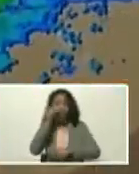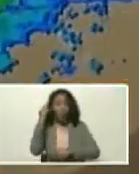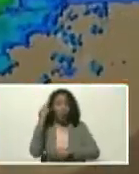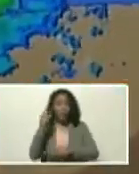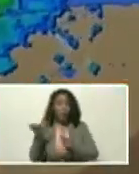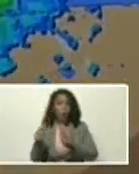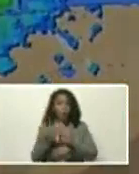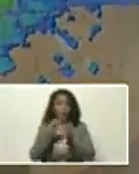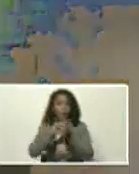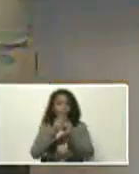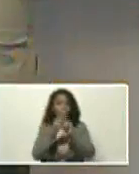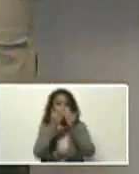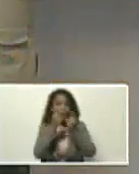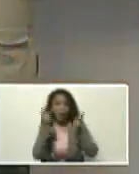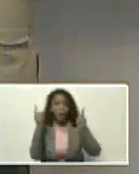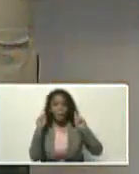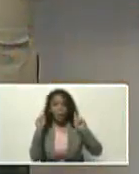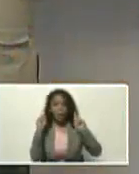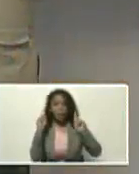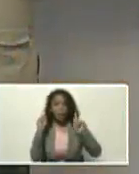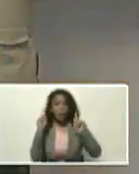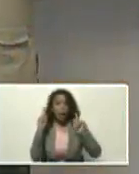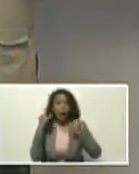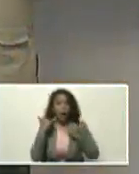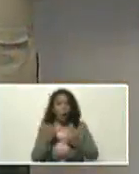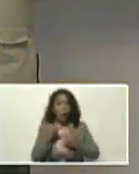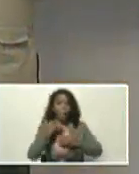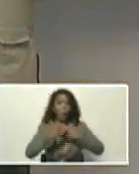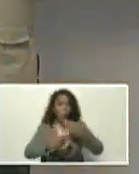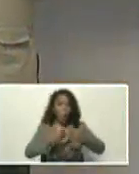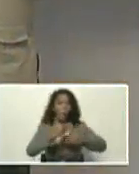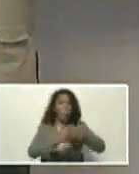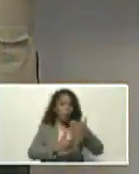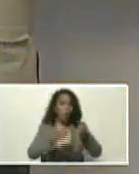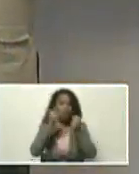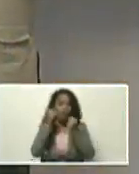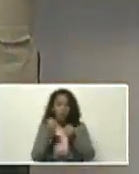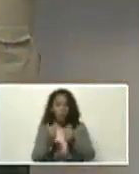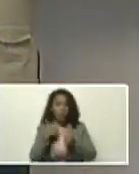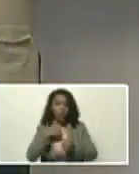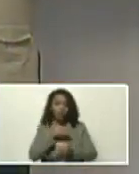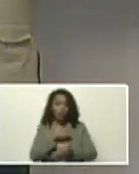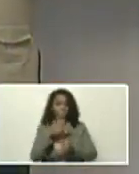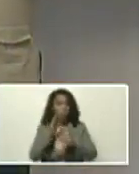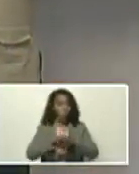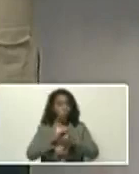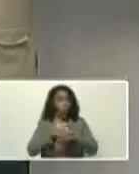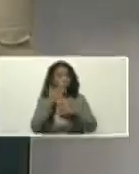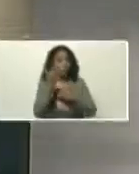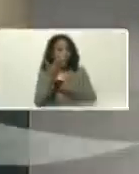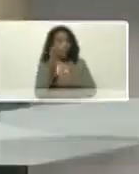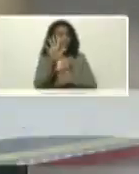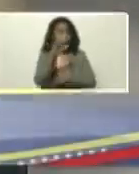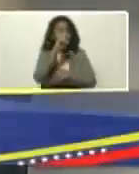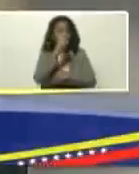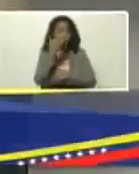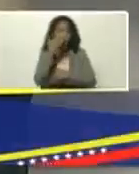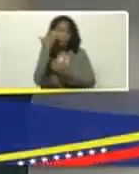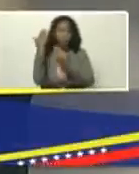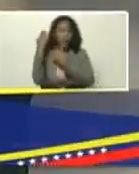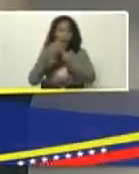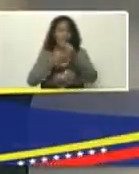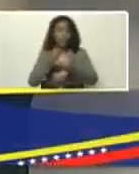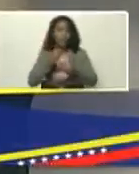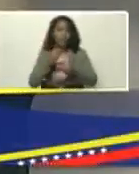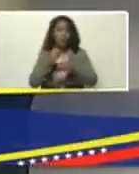contra el cambio climático, presidente, damos pasos concretos, damos pasos firmes, porque fíjese, usted hace cinco años, hizo un decreto